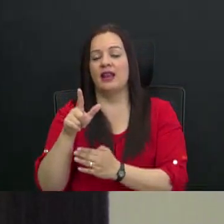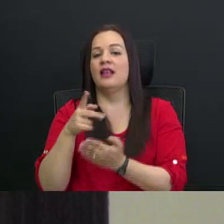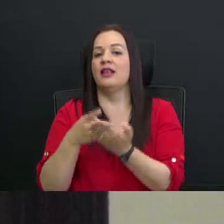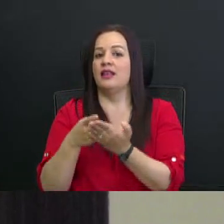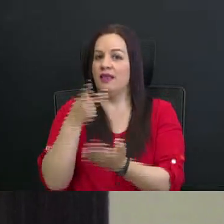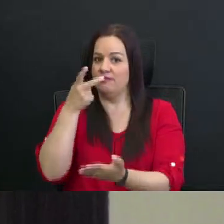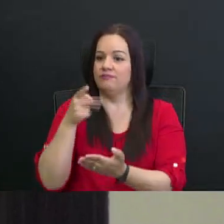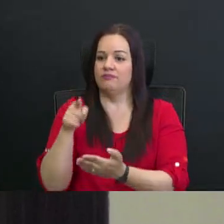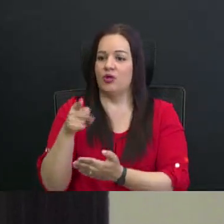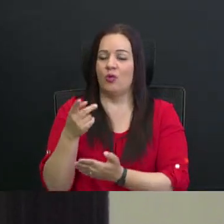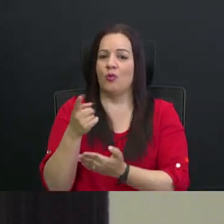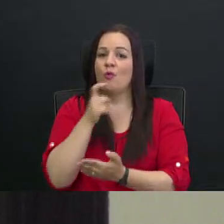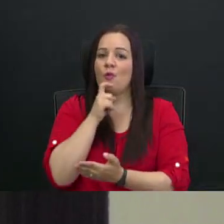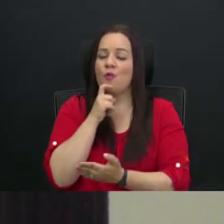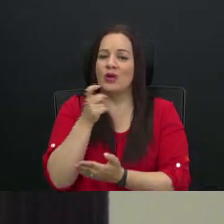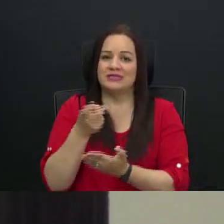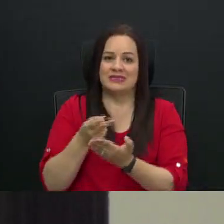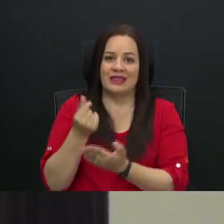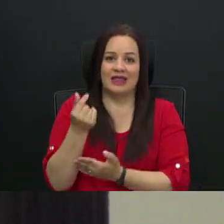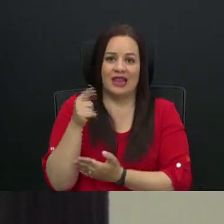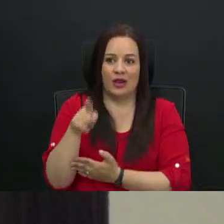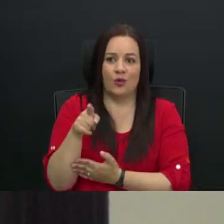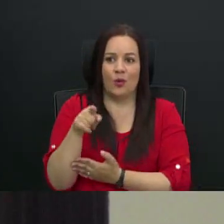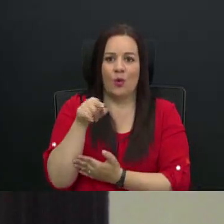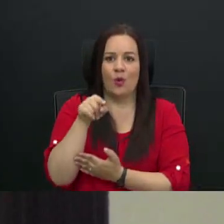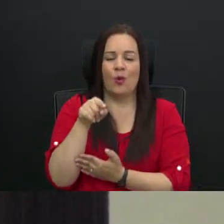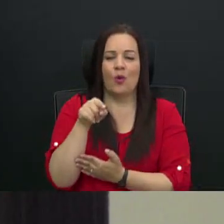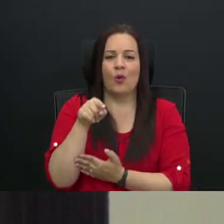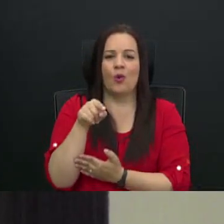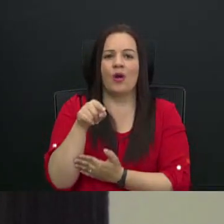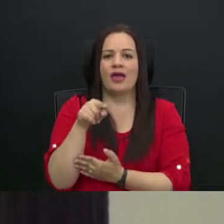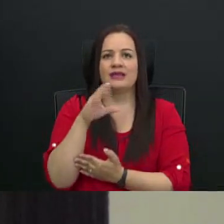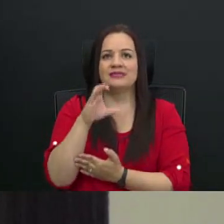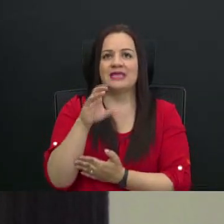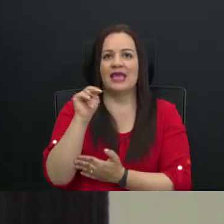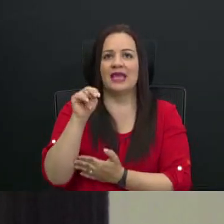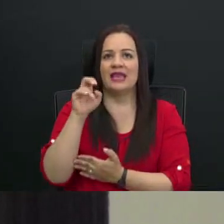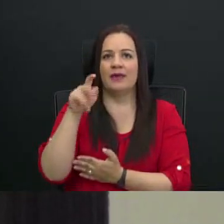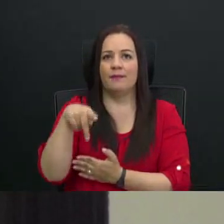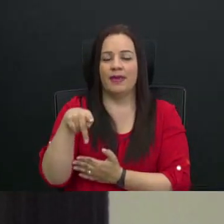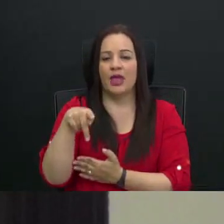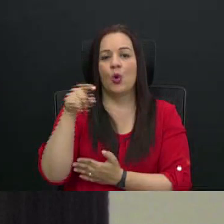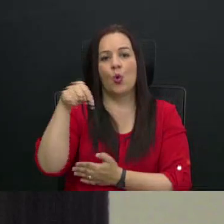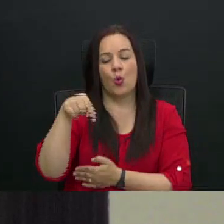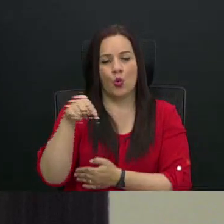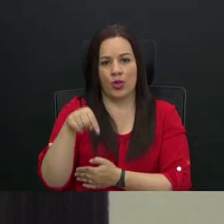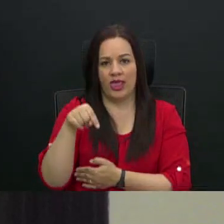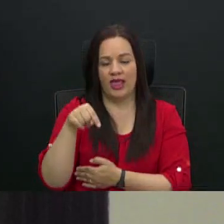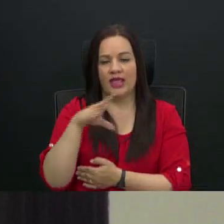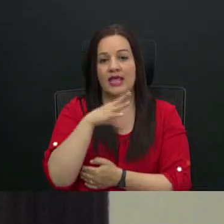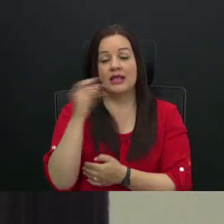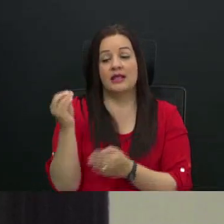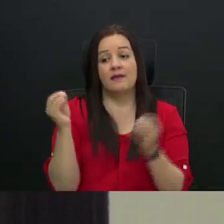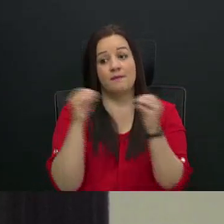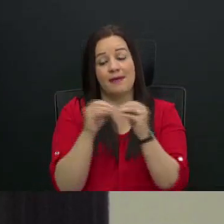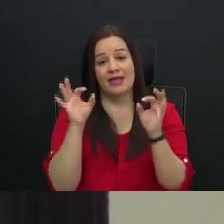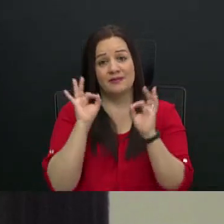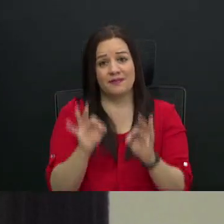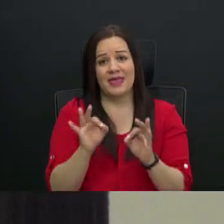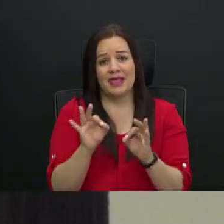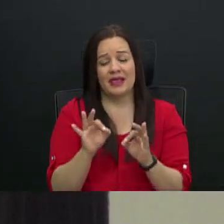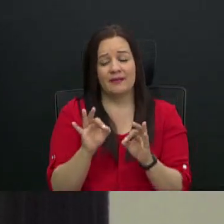y más bien